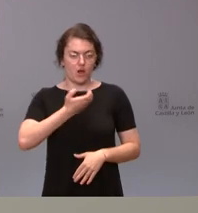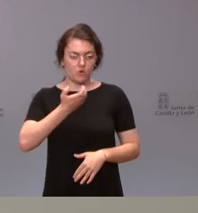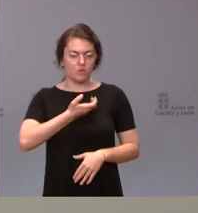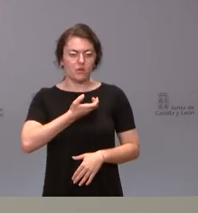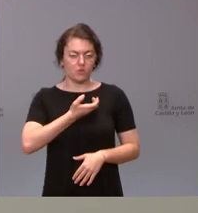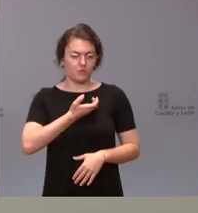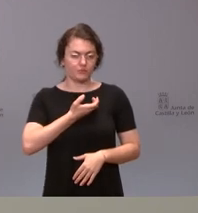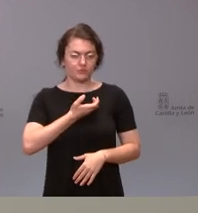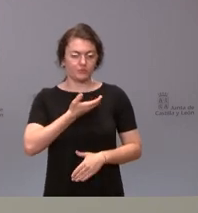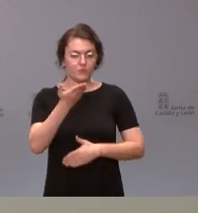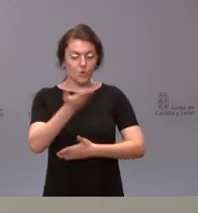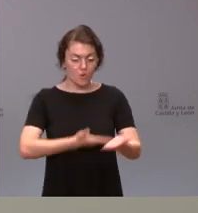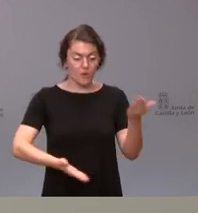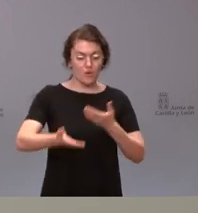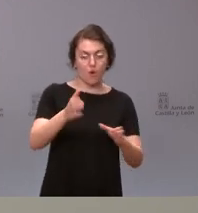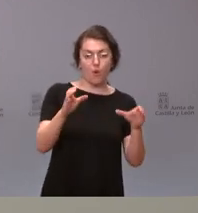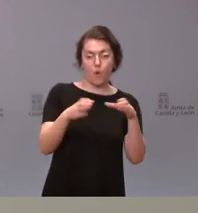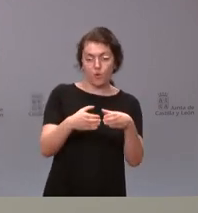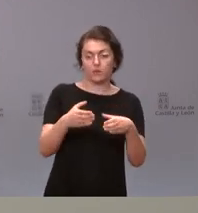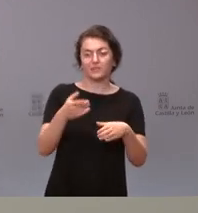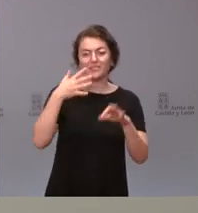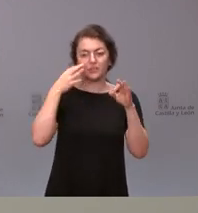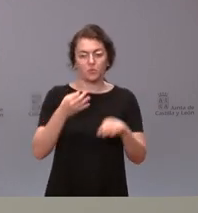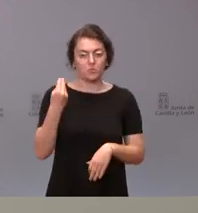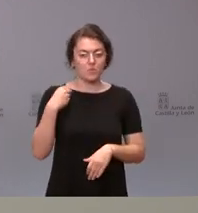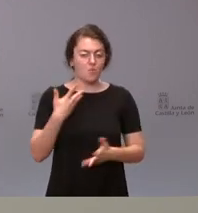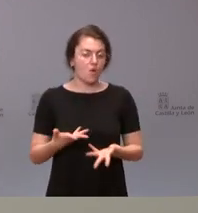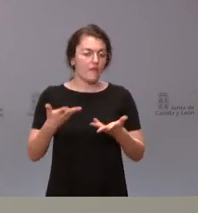en colaboración con la Junta van a prestar algún servicio en esa dirección.